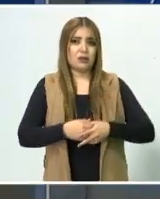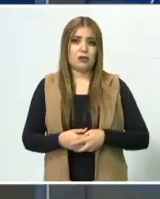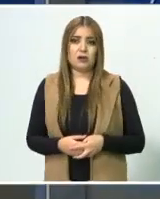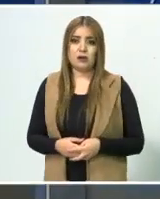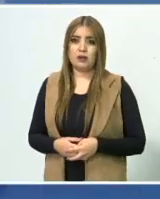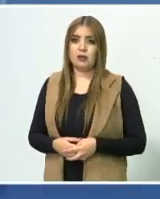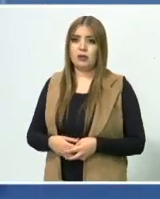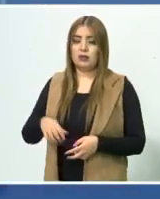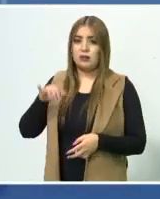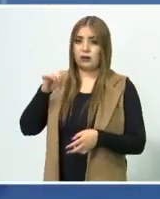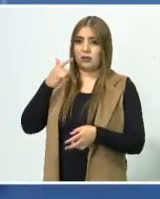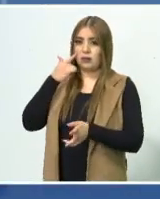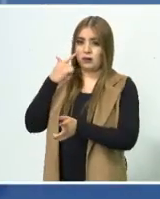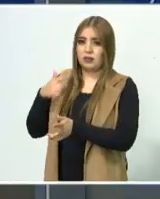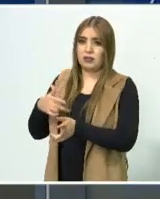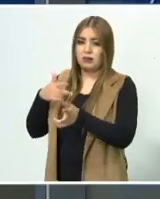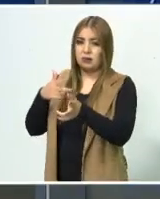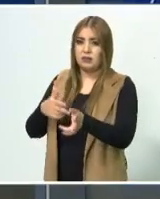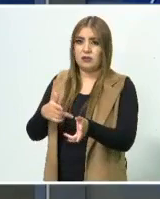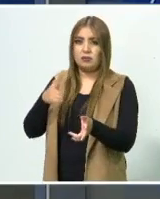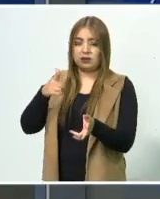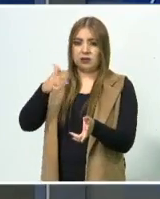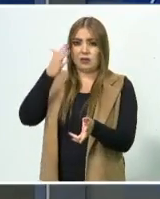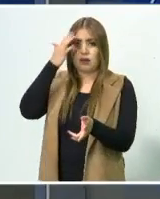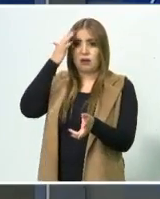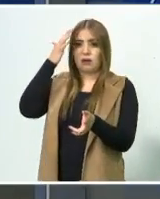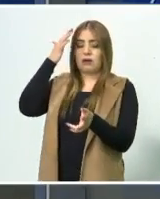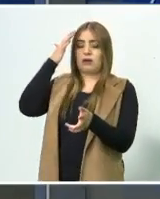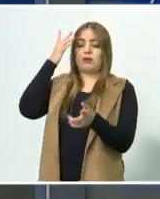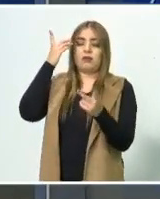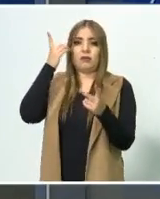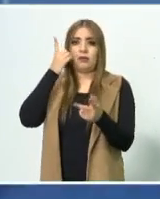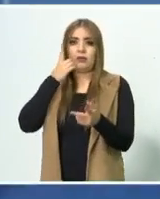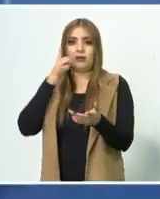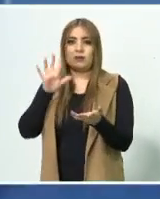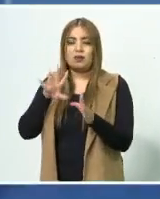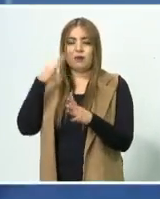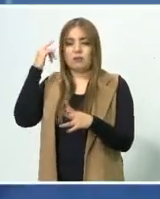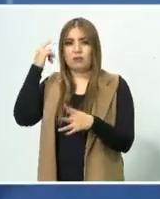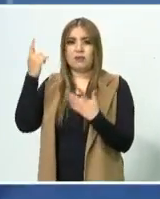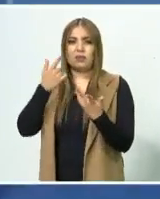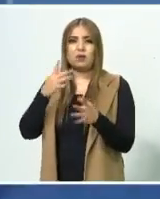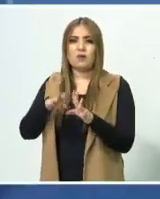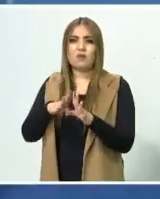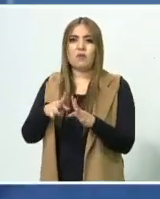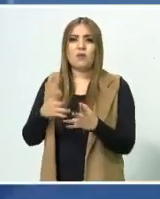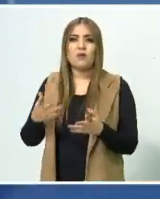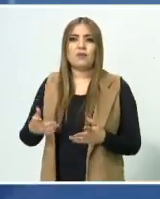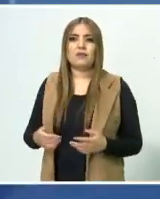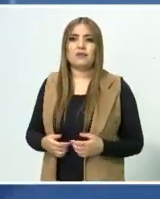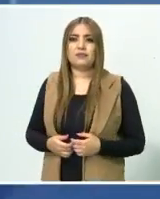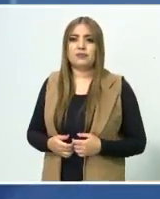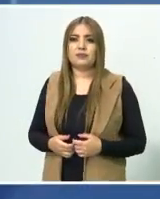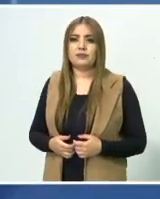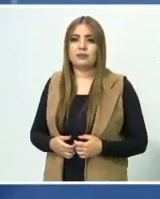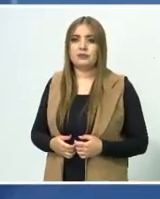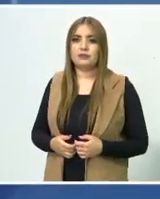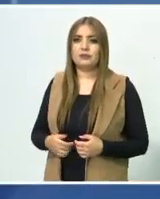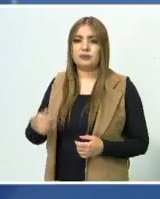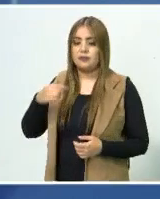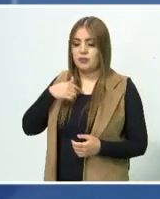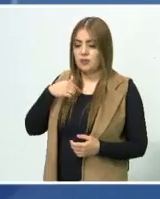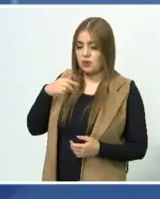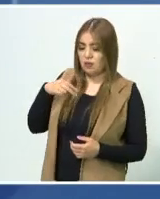Vení el tren caminando. ¿Perdiste el conocimiento o todo? Total, total. No, solo sé que